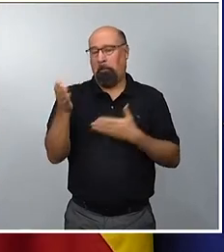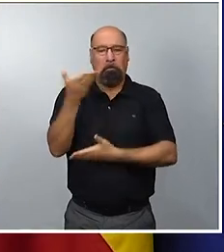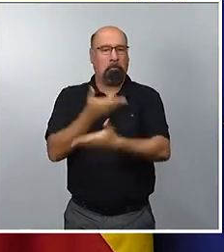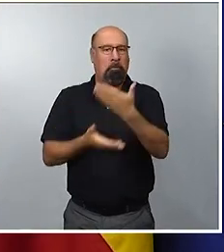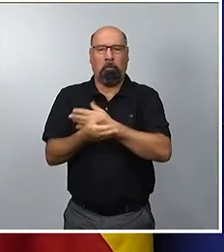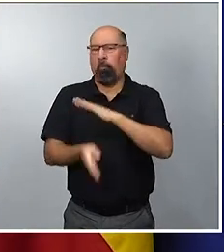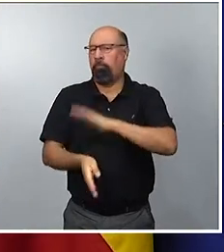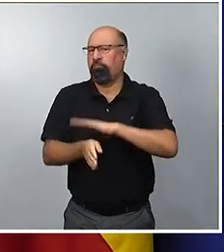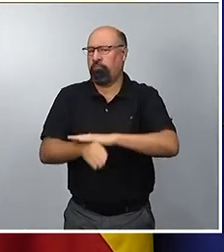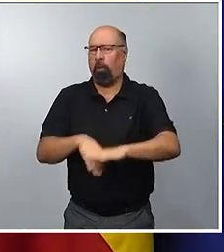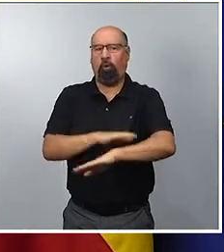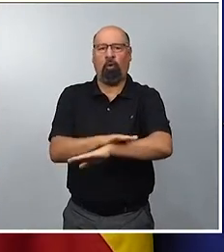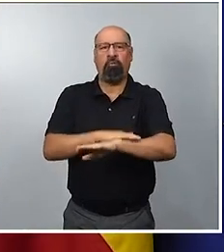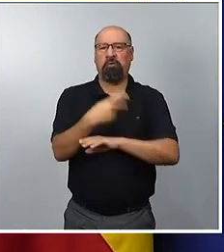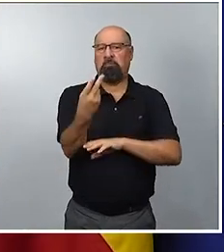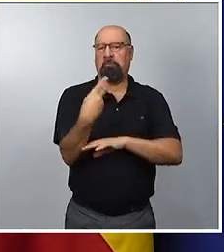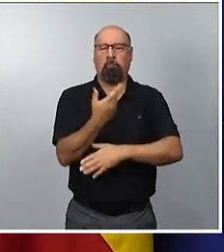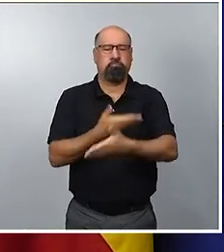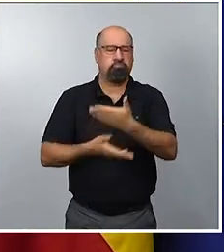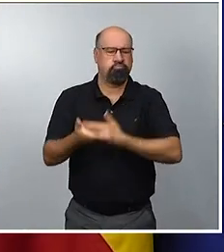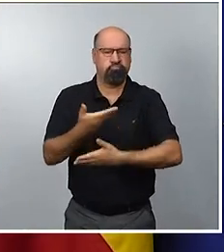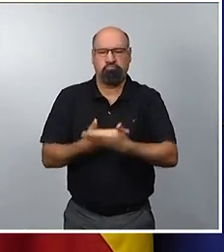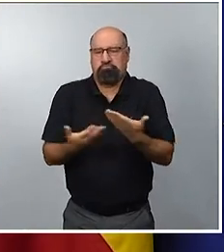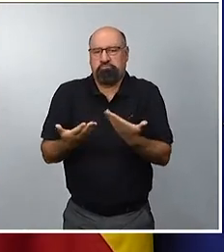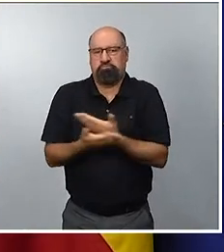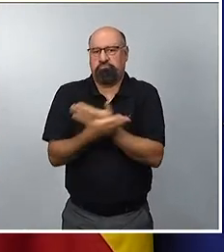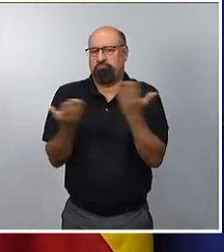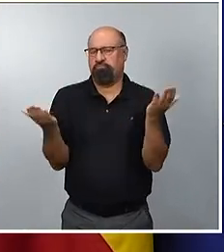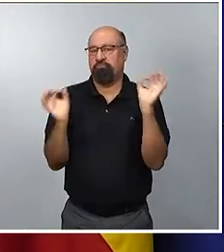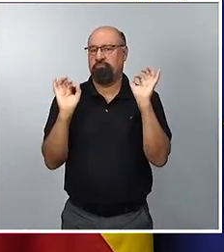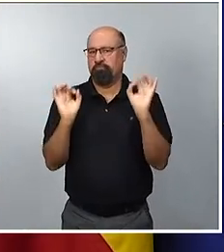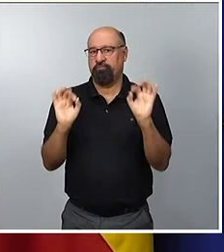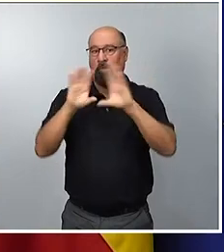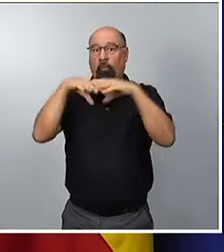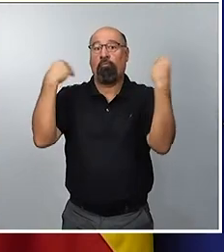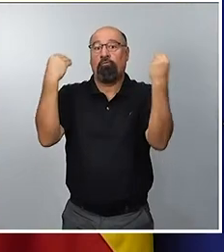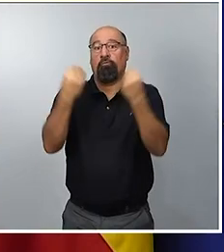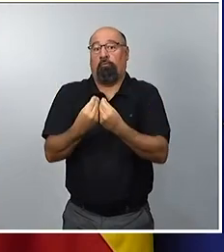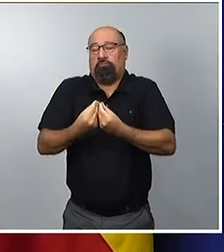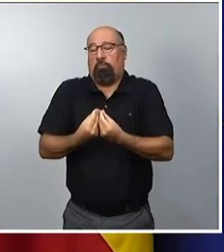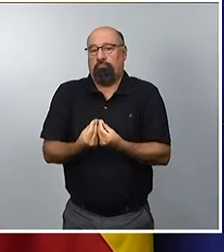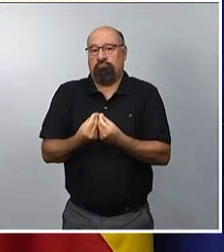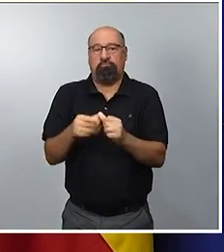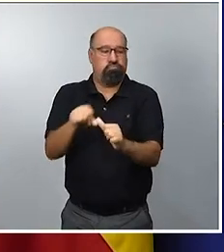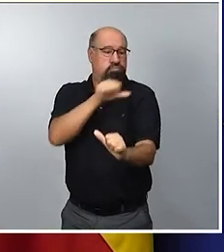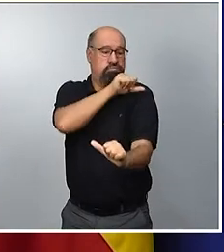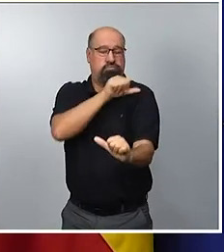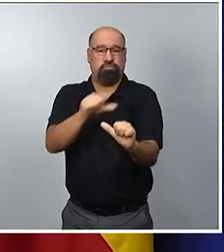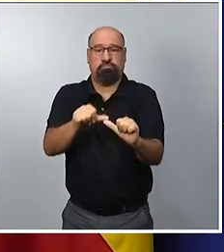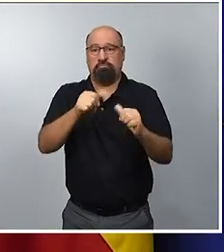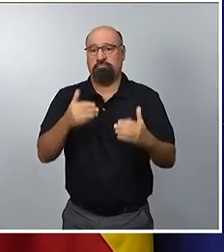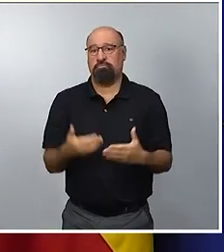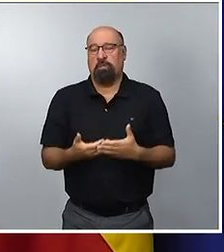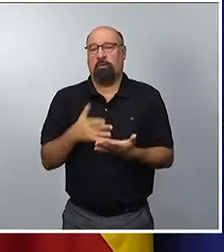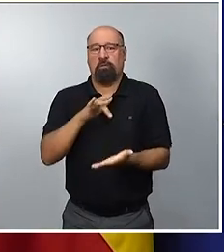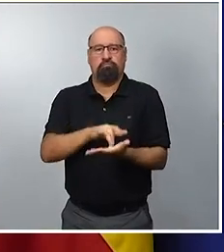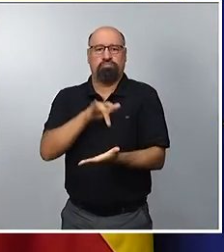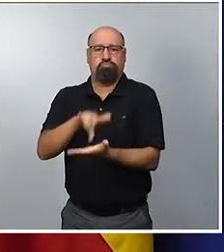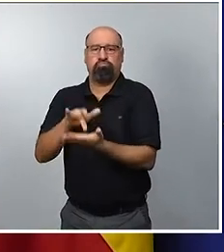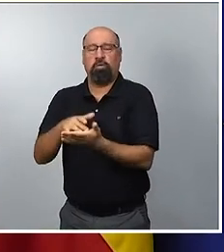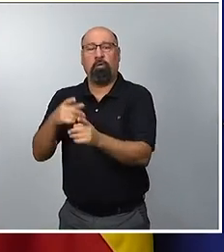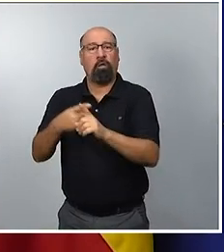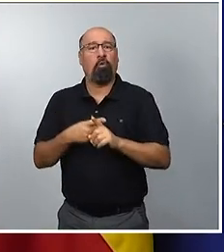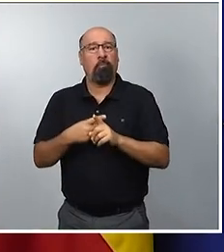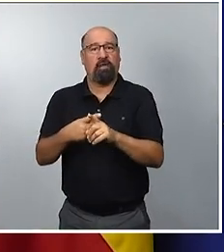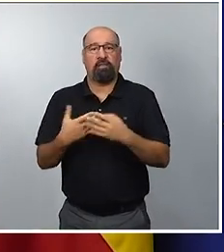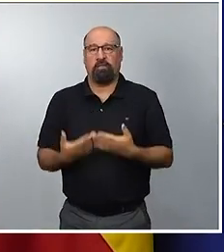ellos y una colaboración efectiva que se demuestra en las cifras de los últimos hechos que hemos compartido con